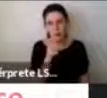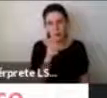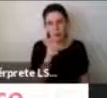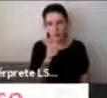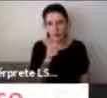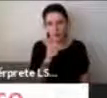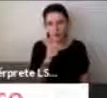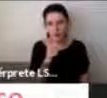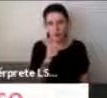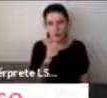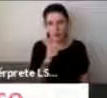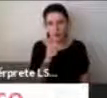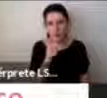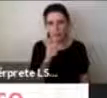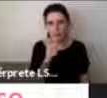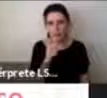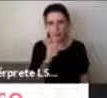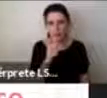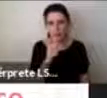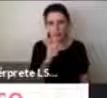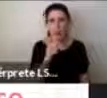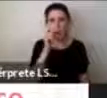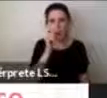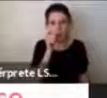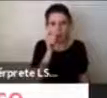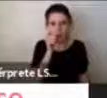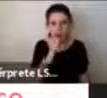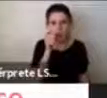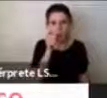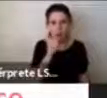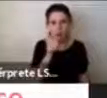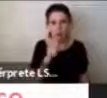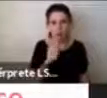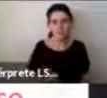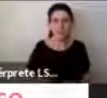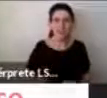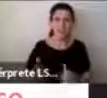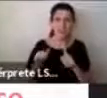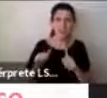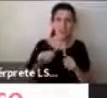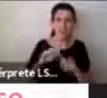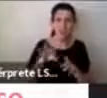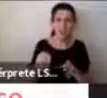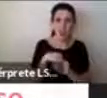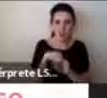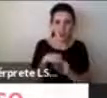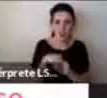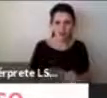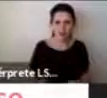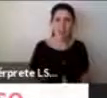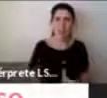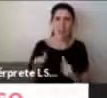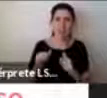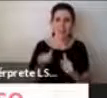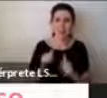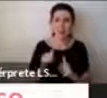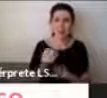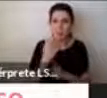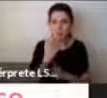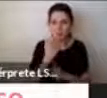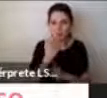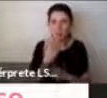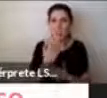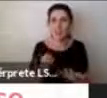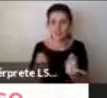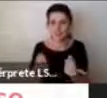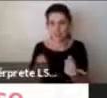presenta el desafío de que incluir en sí mismo resulta un desafío pero también una tarea súper necesaria